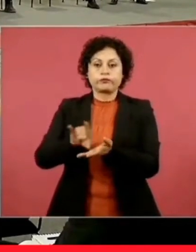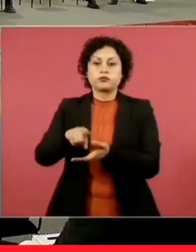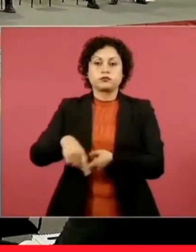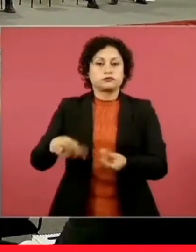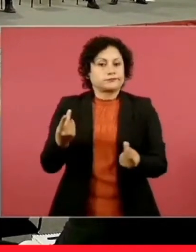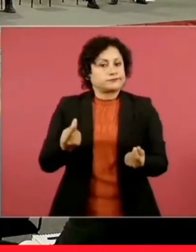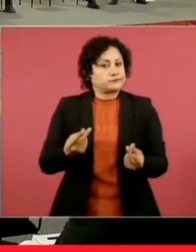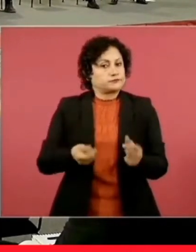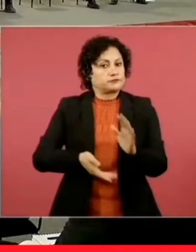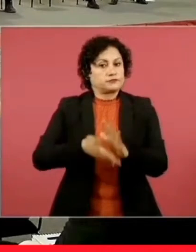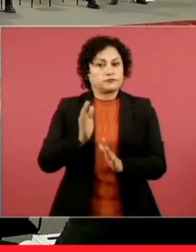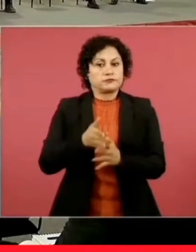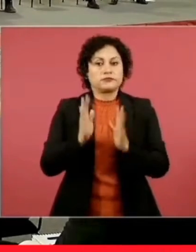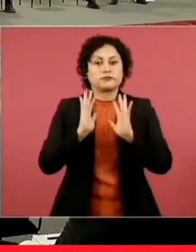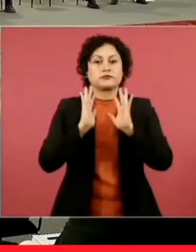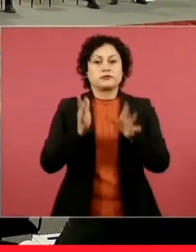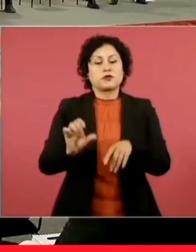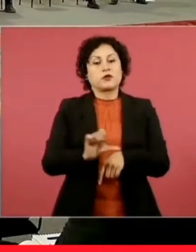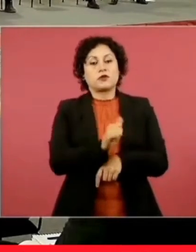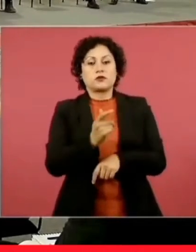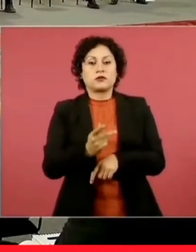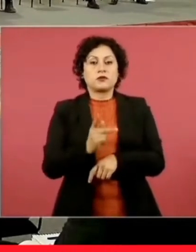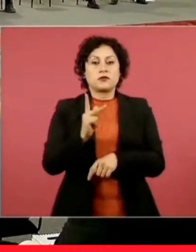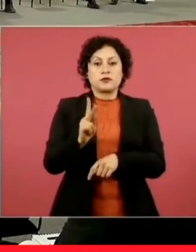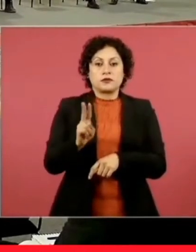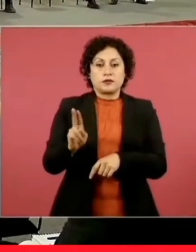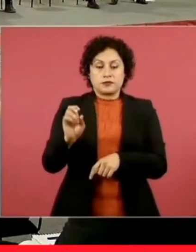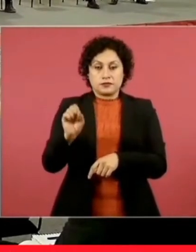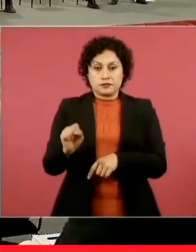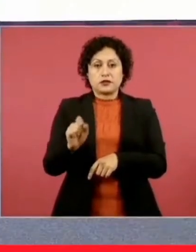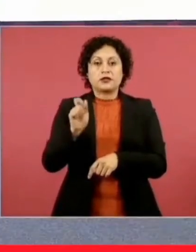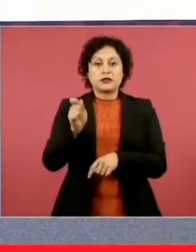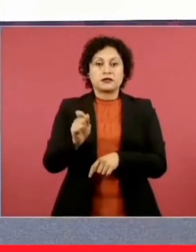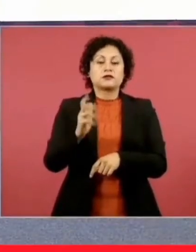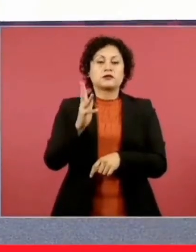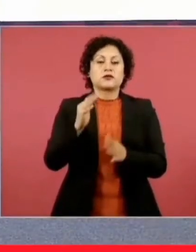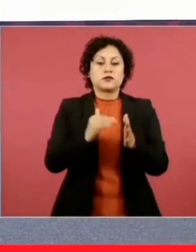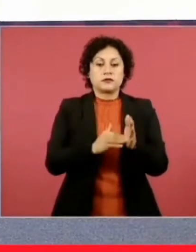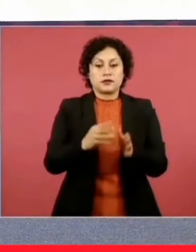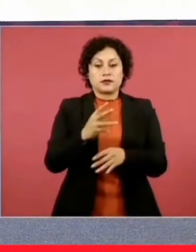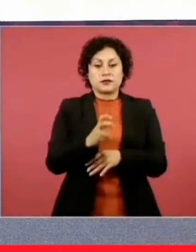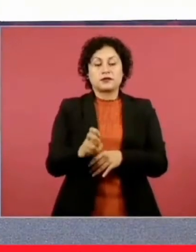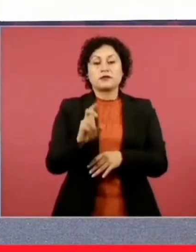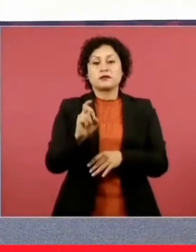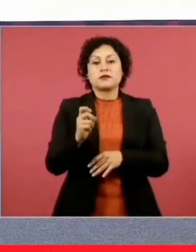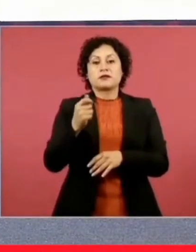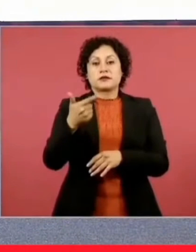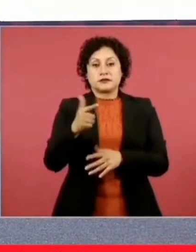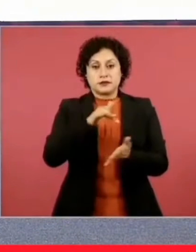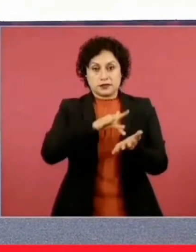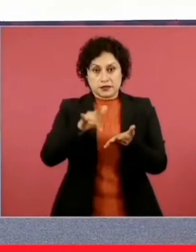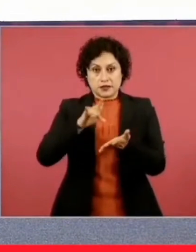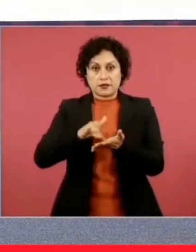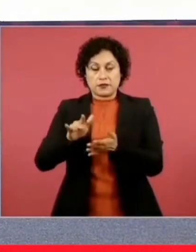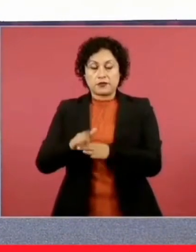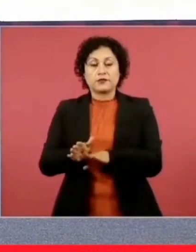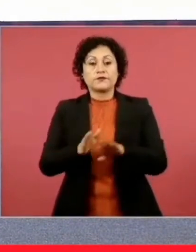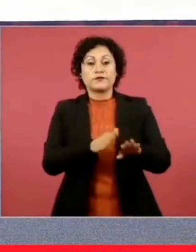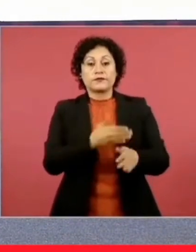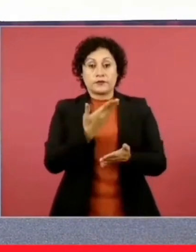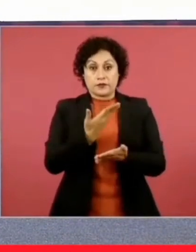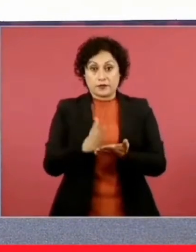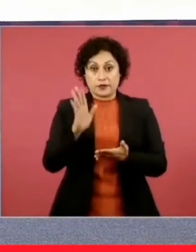programa de vivienda social, cinco mil 337 apoyos, también se han identificado ya al